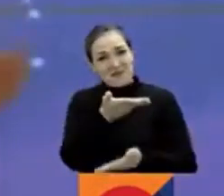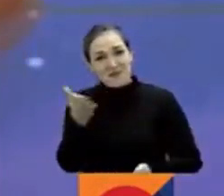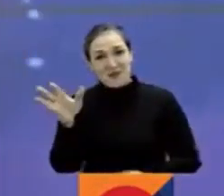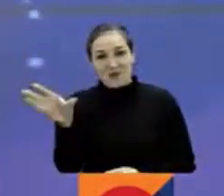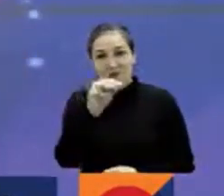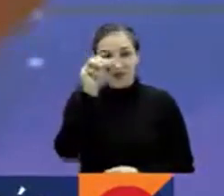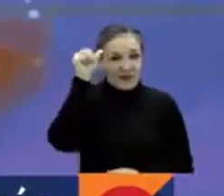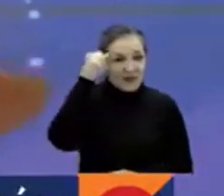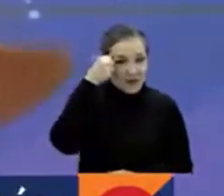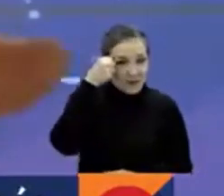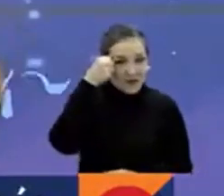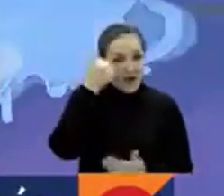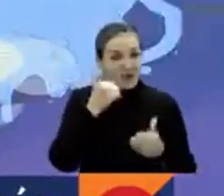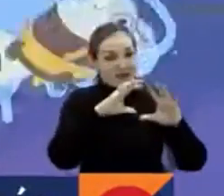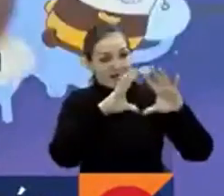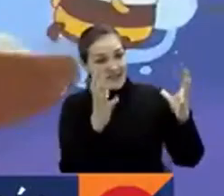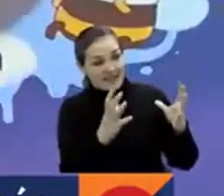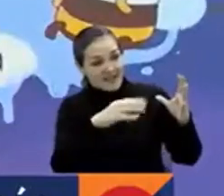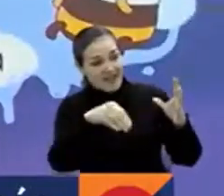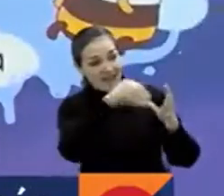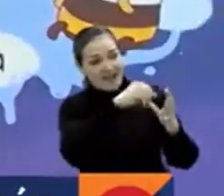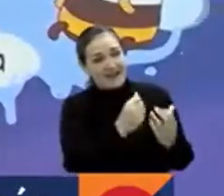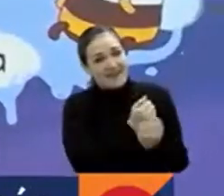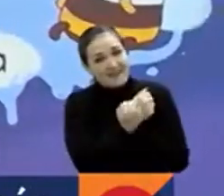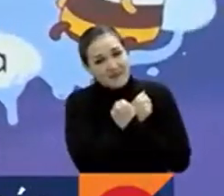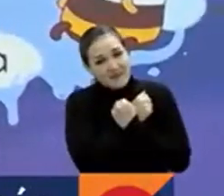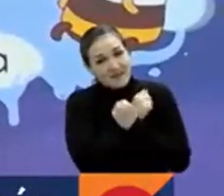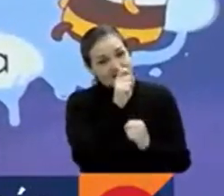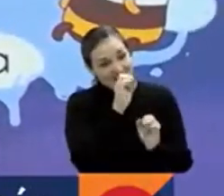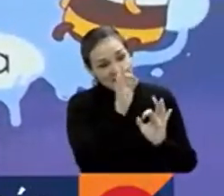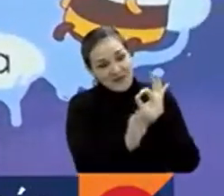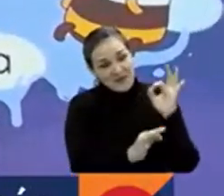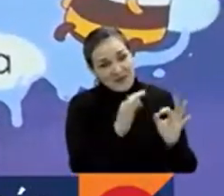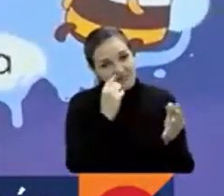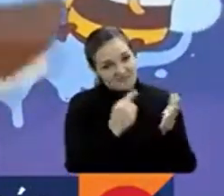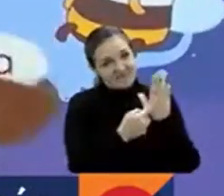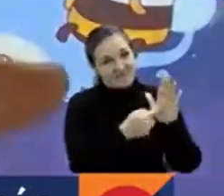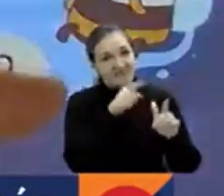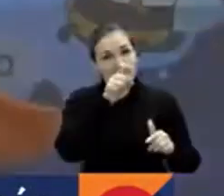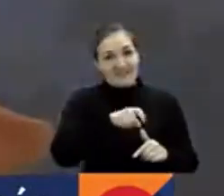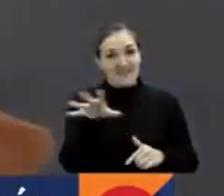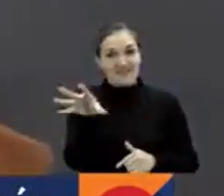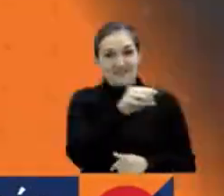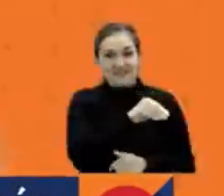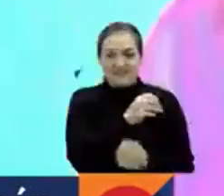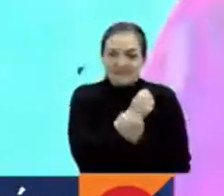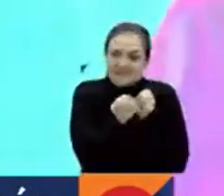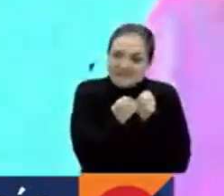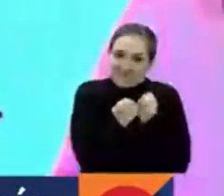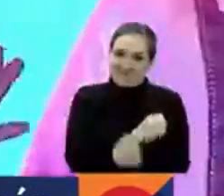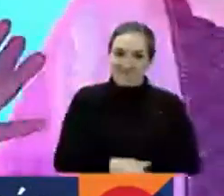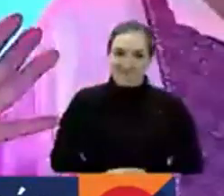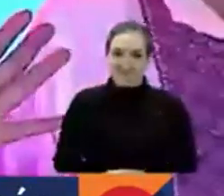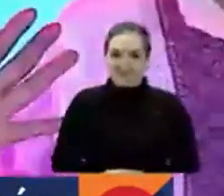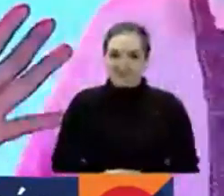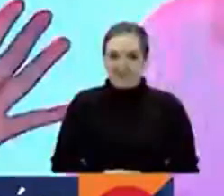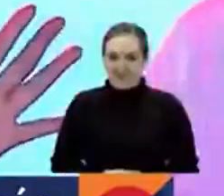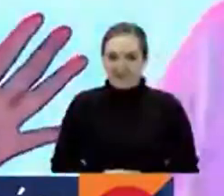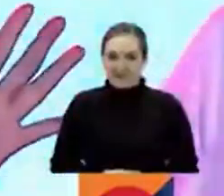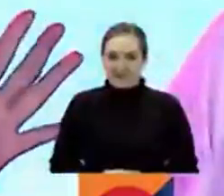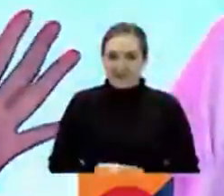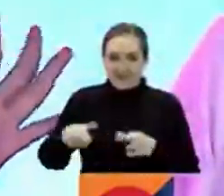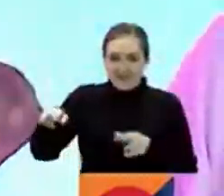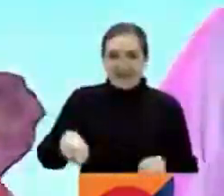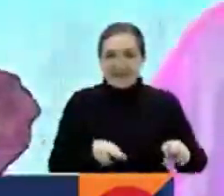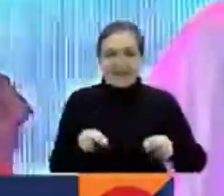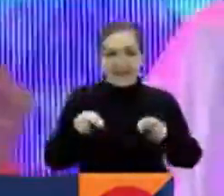recordemos que nuestra mami tierra nos ama. Y nosotros debemos demostrar que también la amamos muchísimo. Cruzando el río que